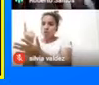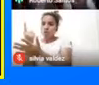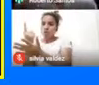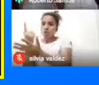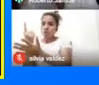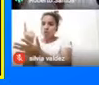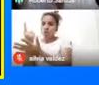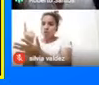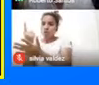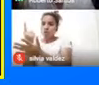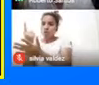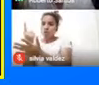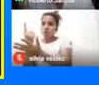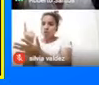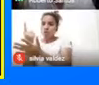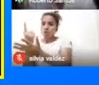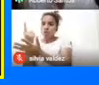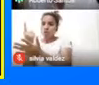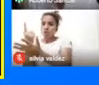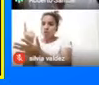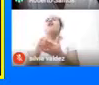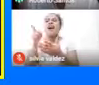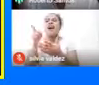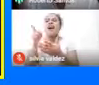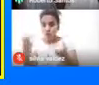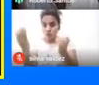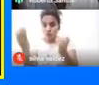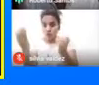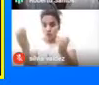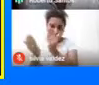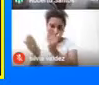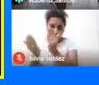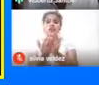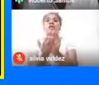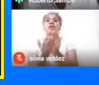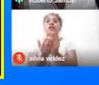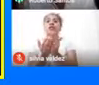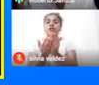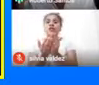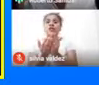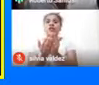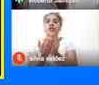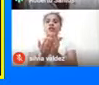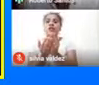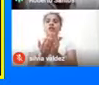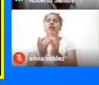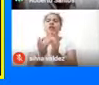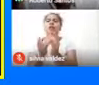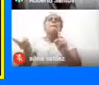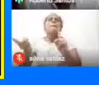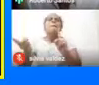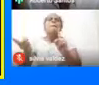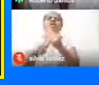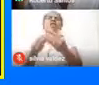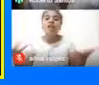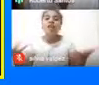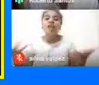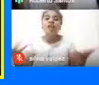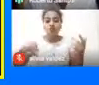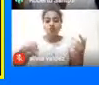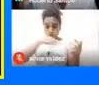queramos Estudiar Está Y Lo primero que hay que hacer Es que nosotros Nos interesemos por ello Entonces